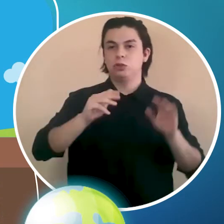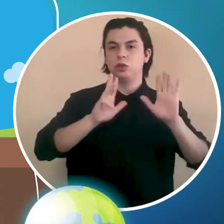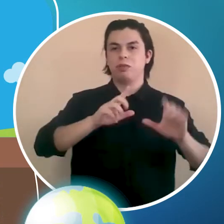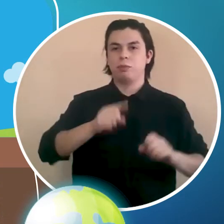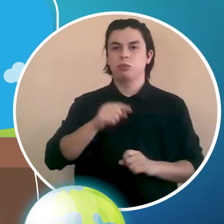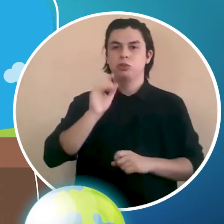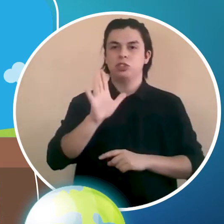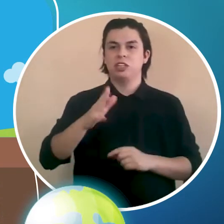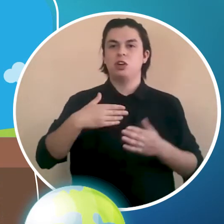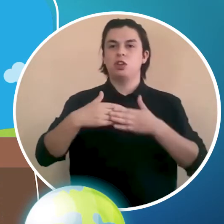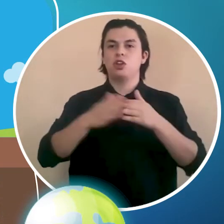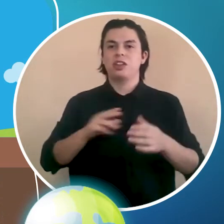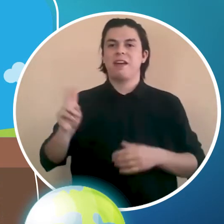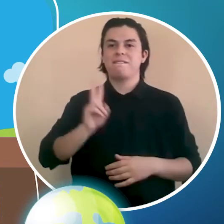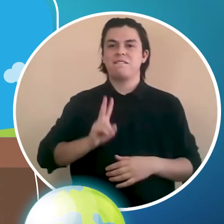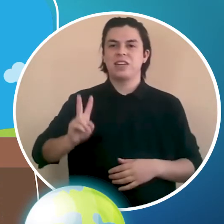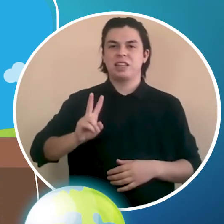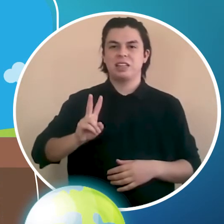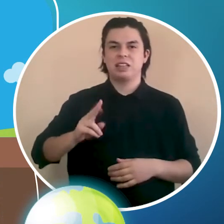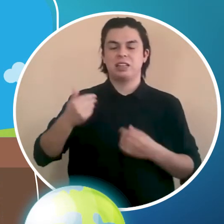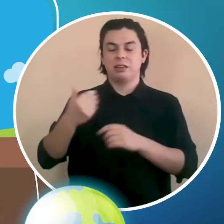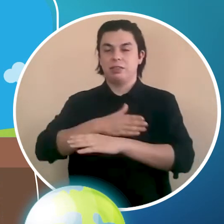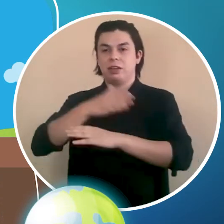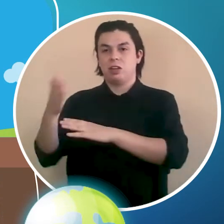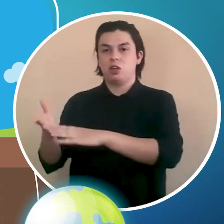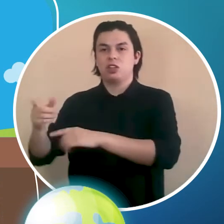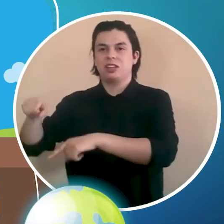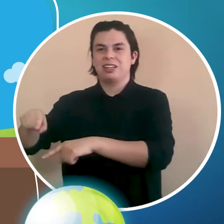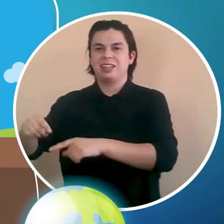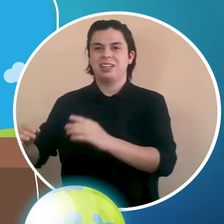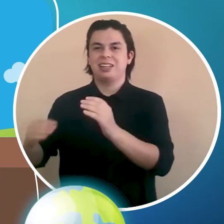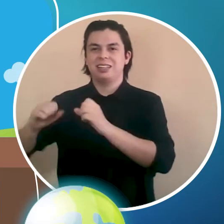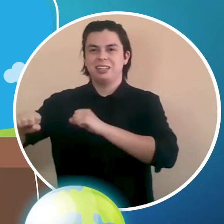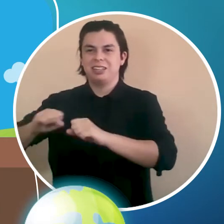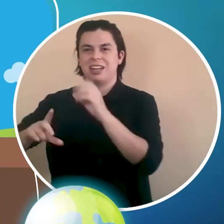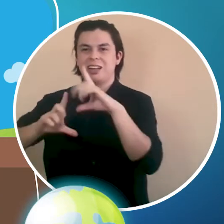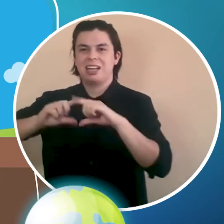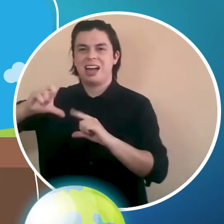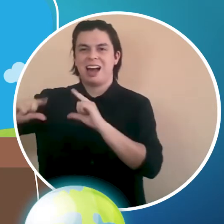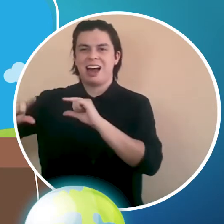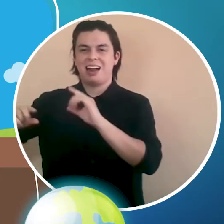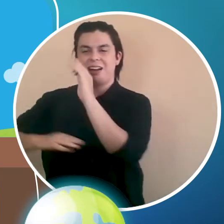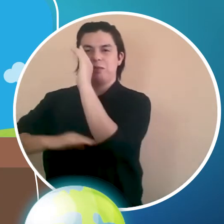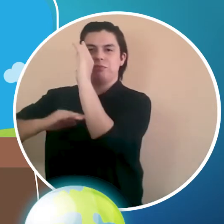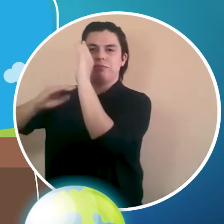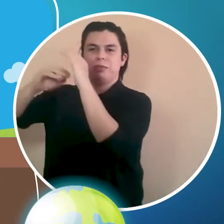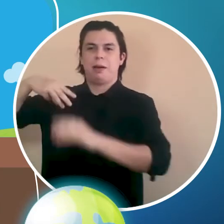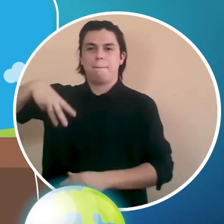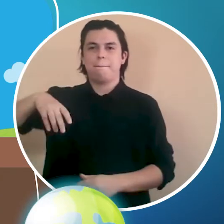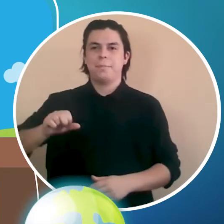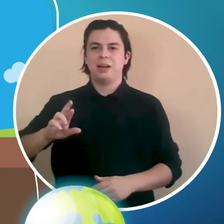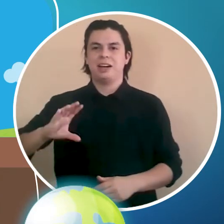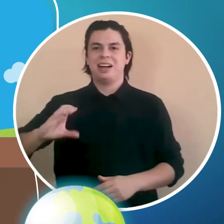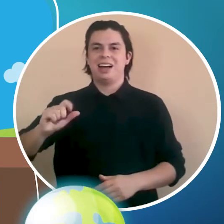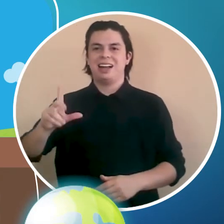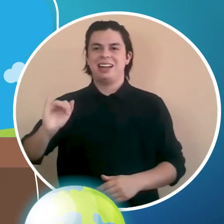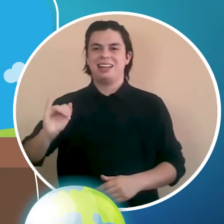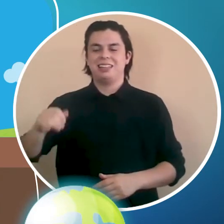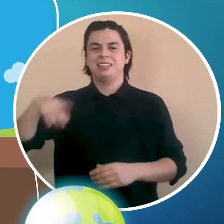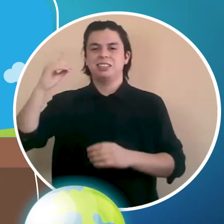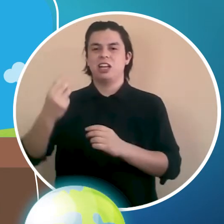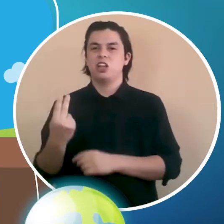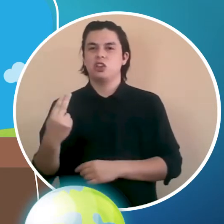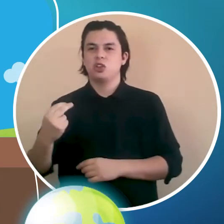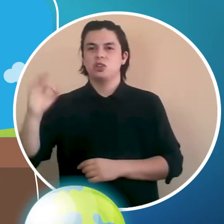que existe es la escala de Mercalli y esta escala consta de 12 grados y mide la intensidad registrada en un lugar determinado.